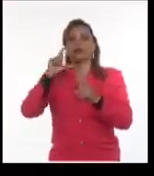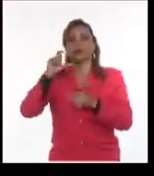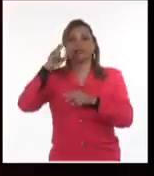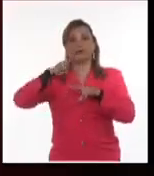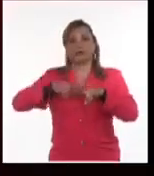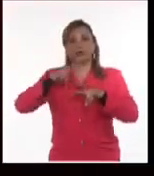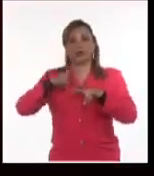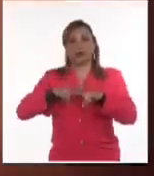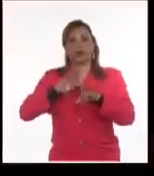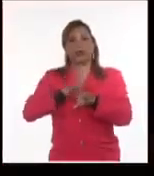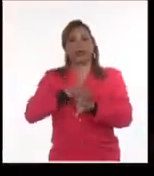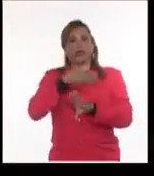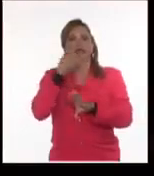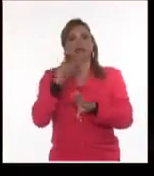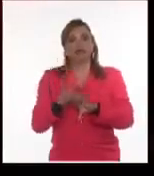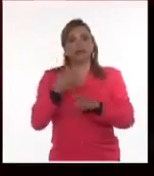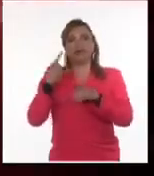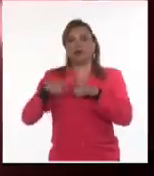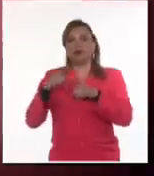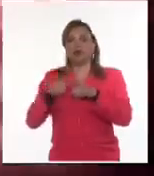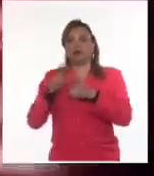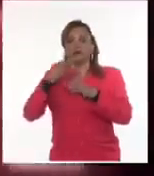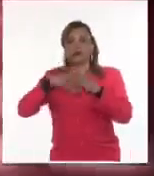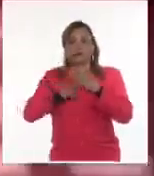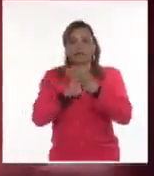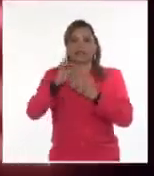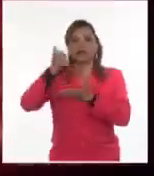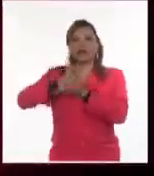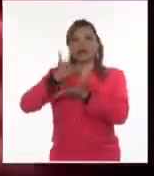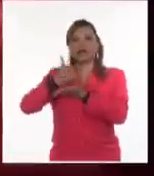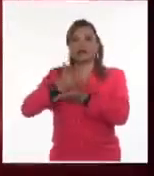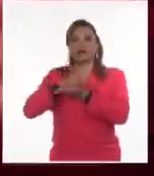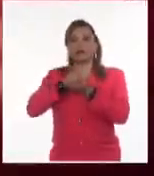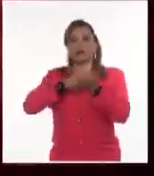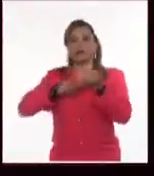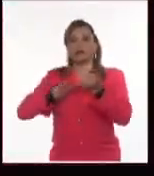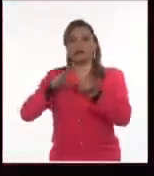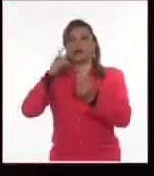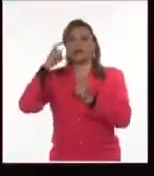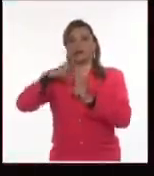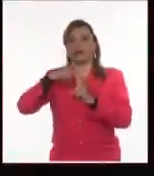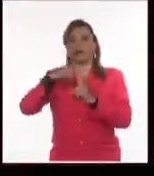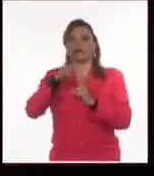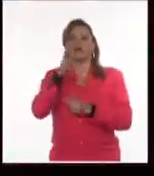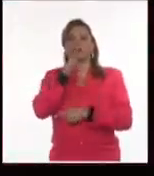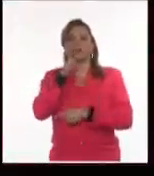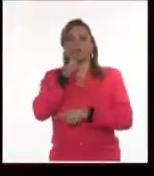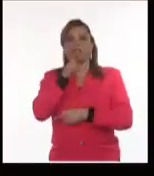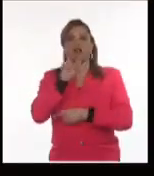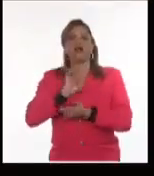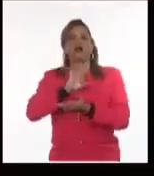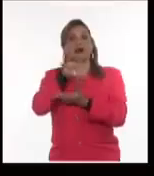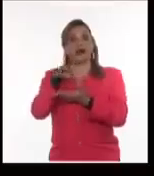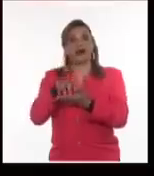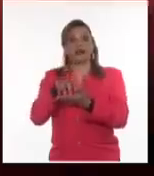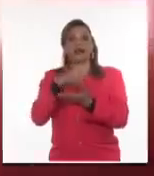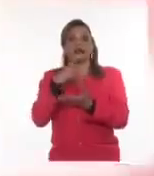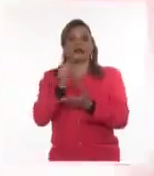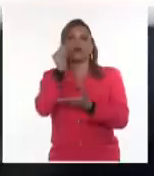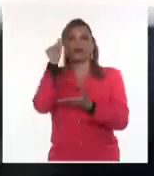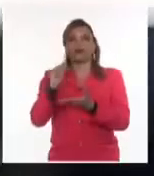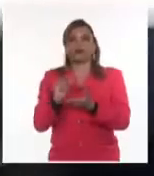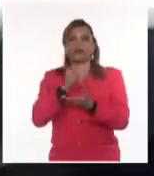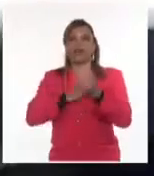y luego accionaron sobre la sede provincial de los comités de defensa de la revolución donde lesionaron a una